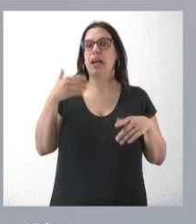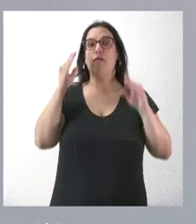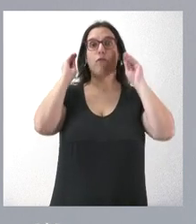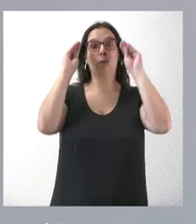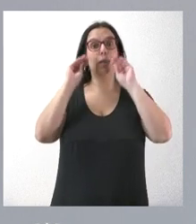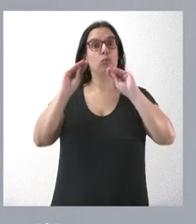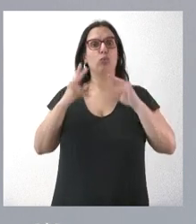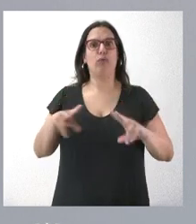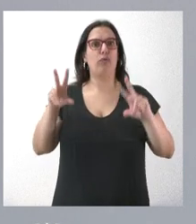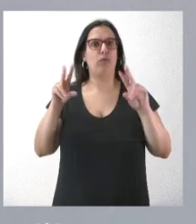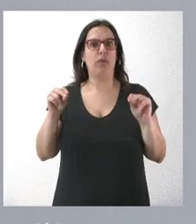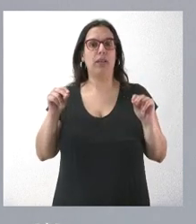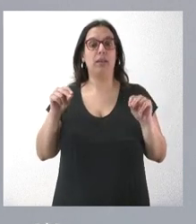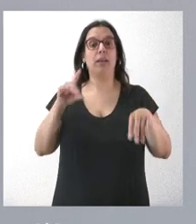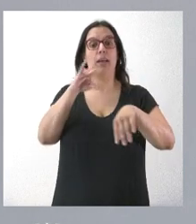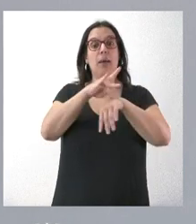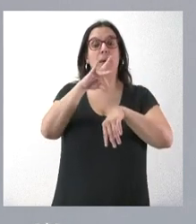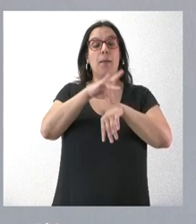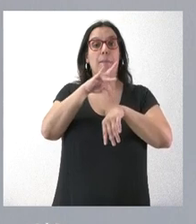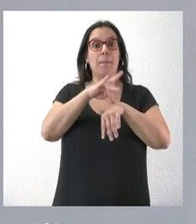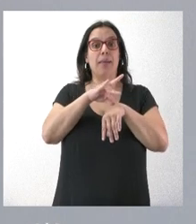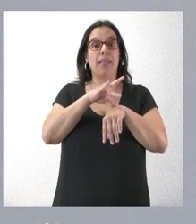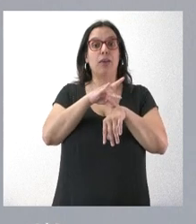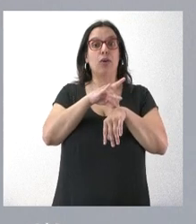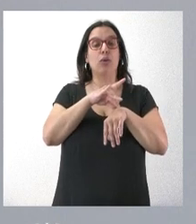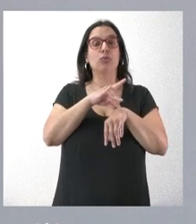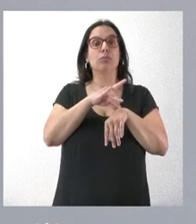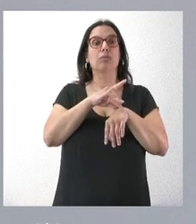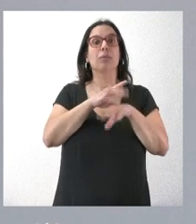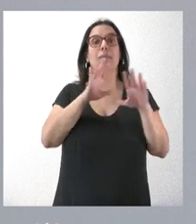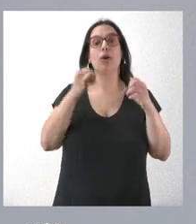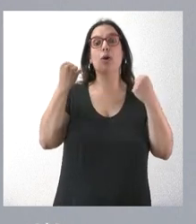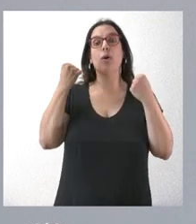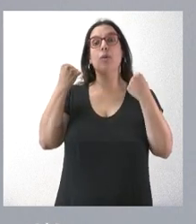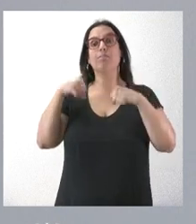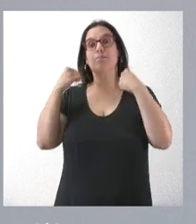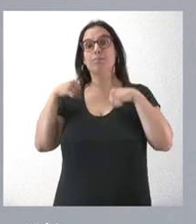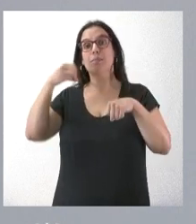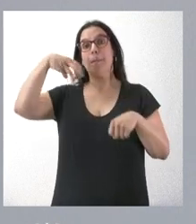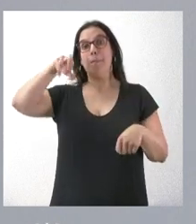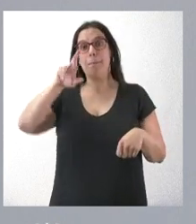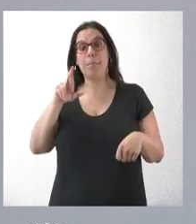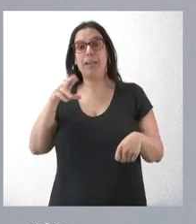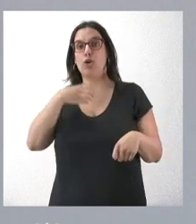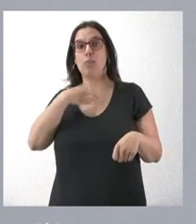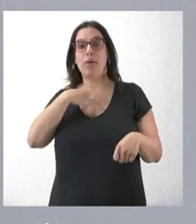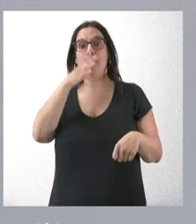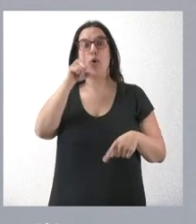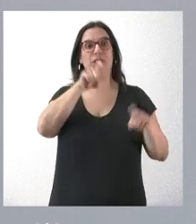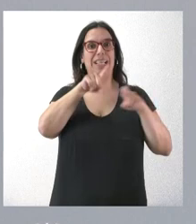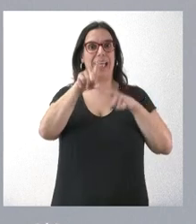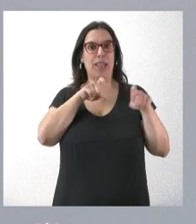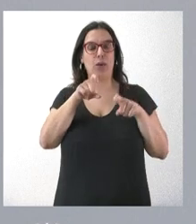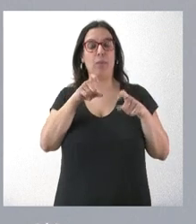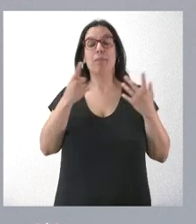y que no pueden obtener la formación MIR en función de cómo está diseñado el sistema de selección. Pero, lógicamente,